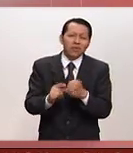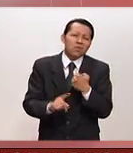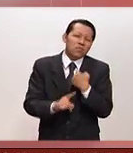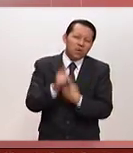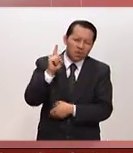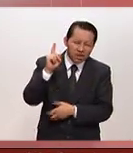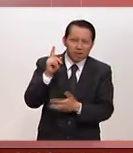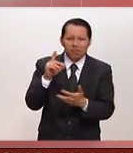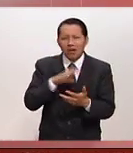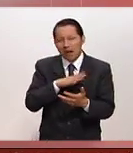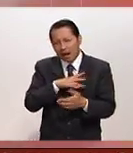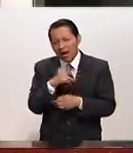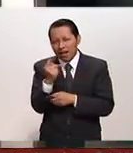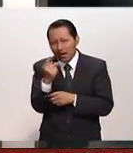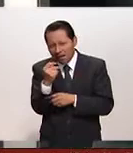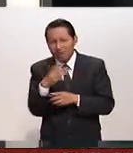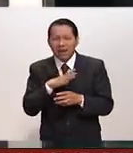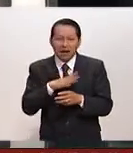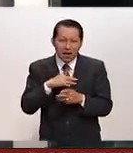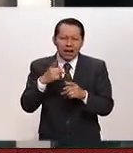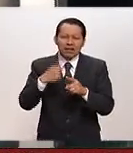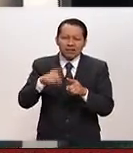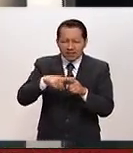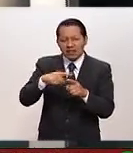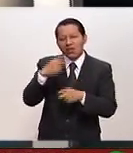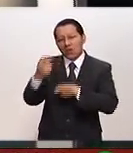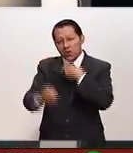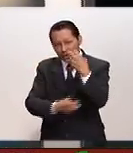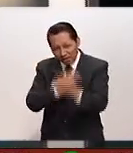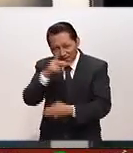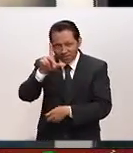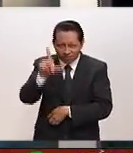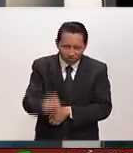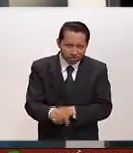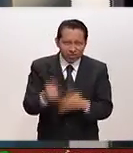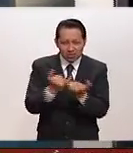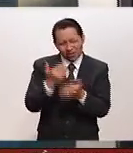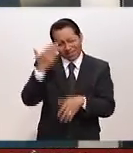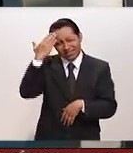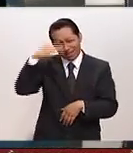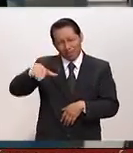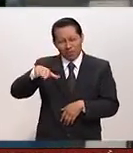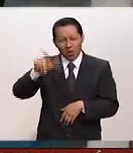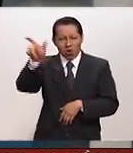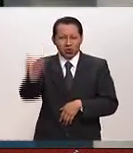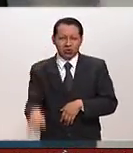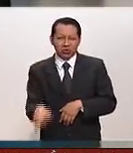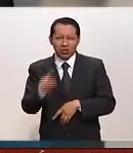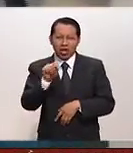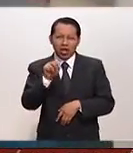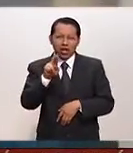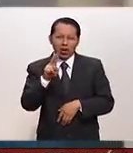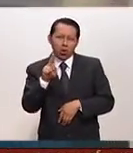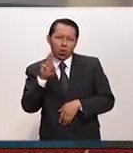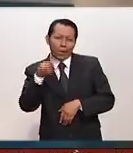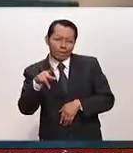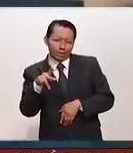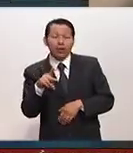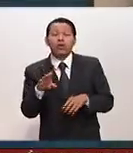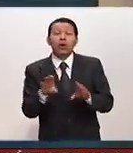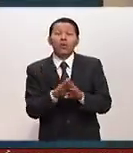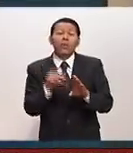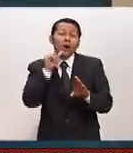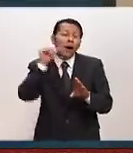programas, descalificaciones. Ya conocemos el estilo del señor Trump, ayer nada más y nada menos, para darnos una idea de qué